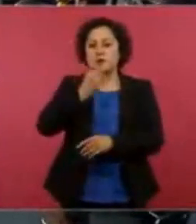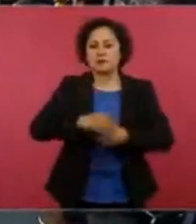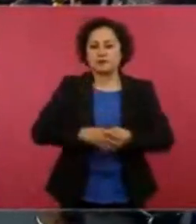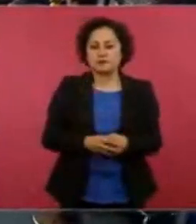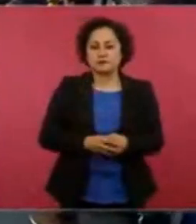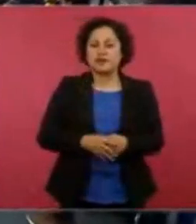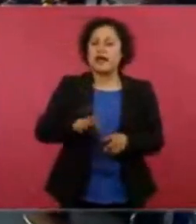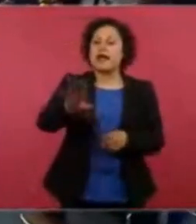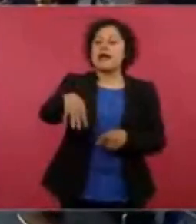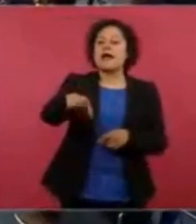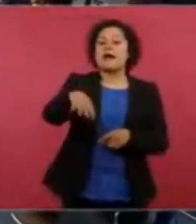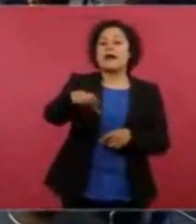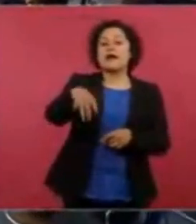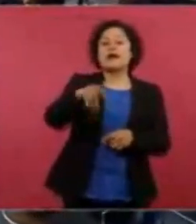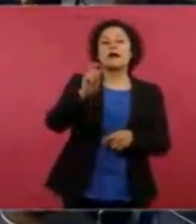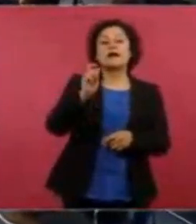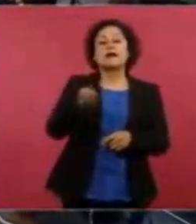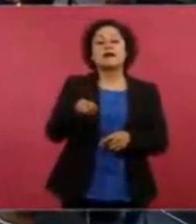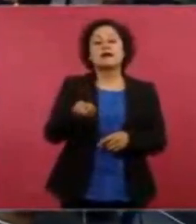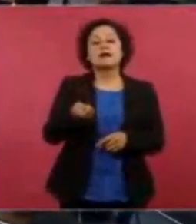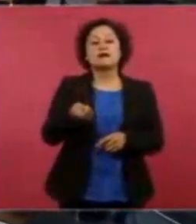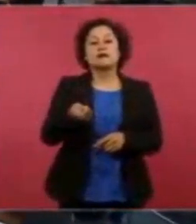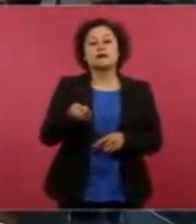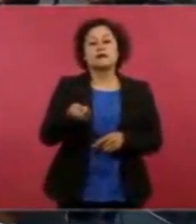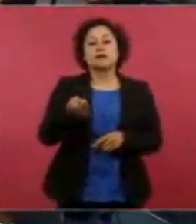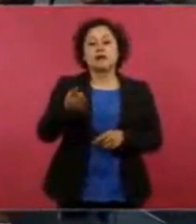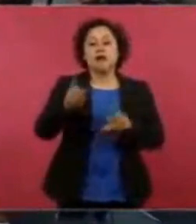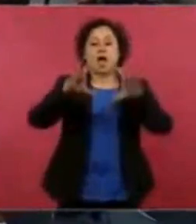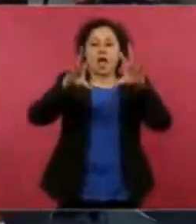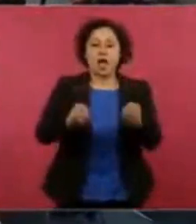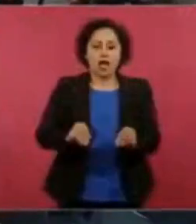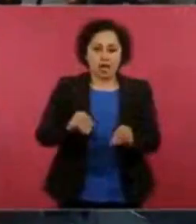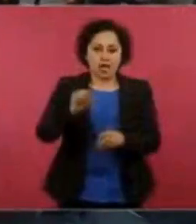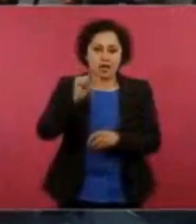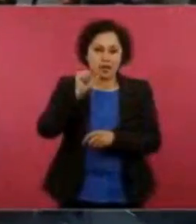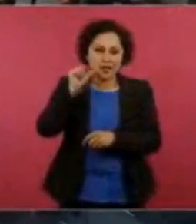Ah, lo de los apagones de ayer